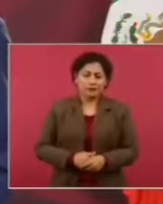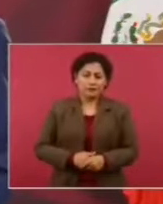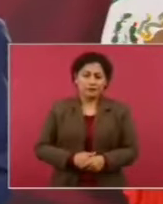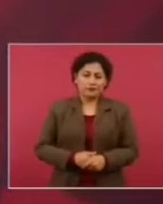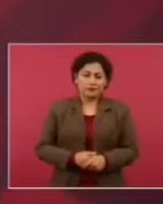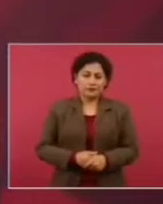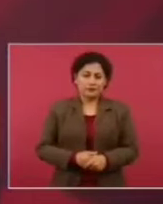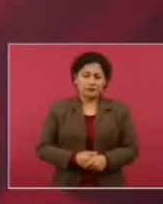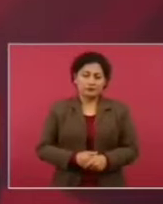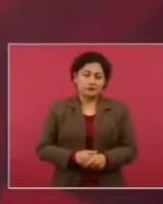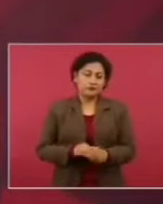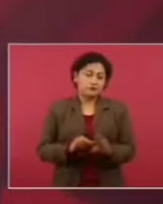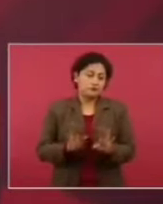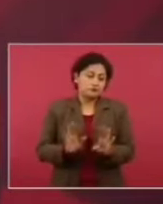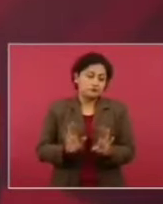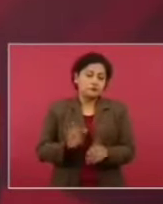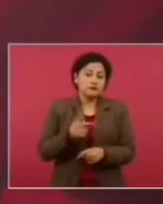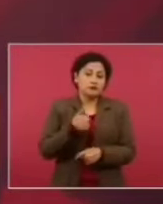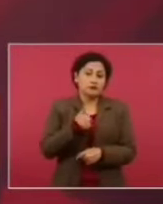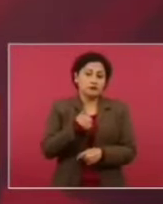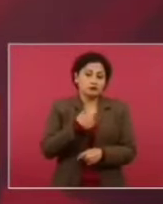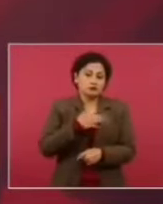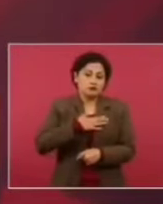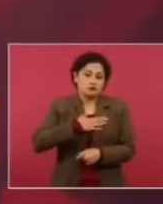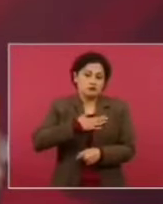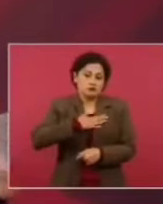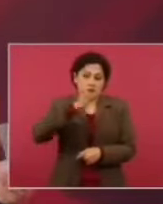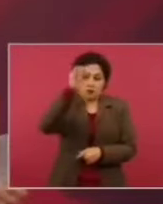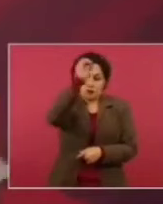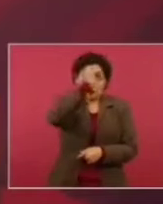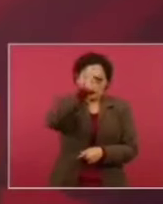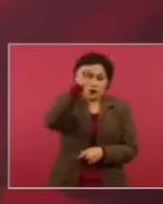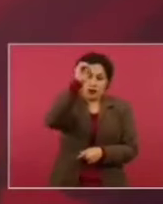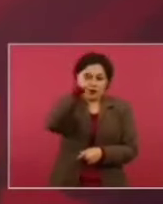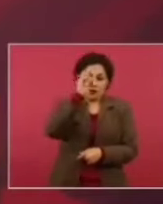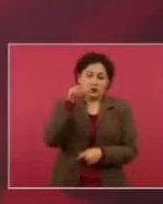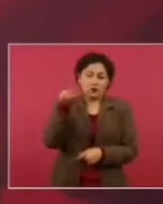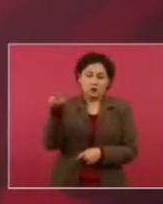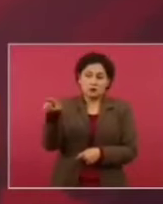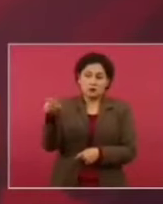yo diría que hasta nos ayudan,